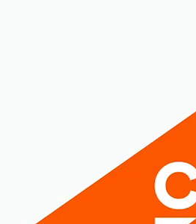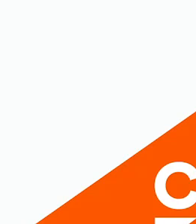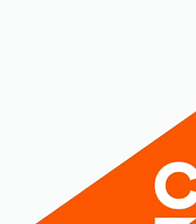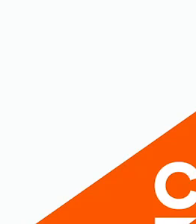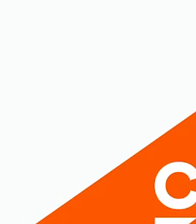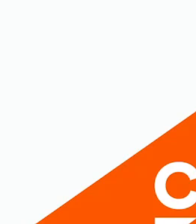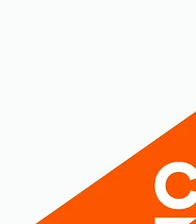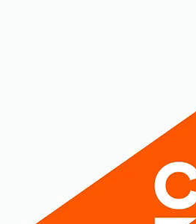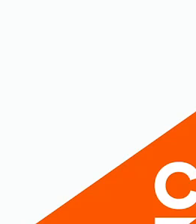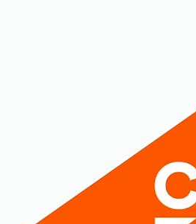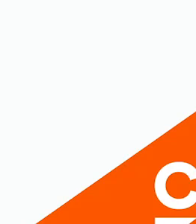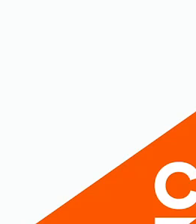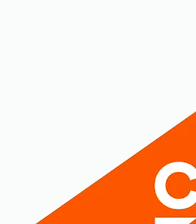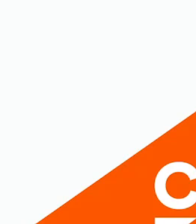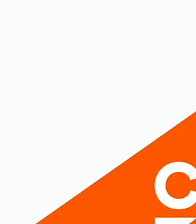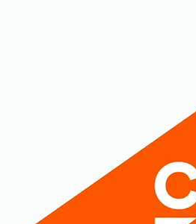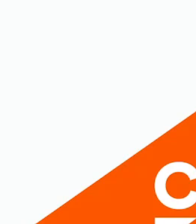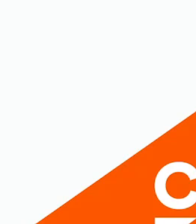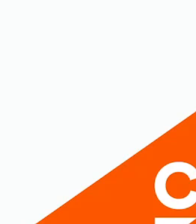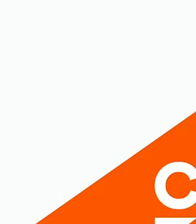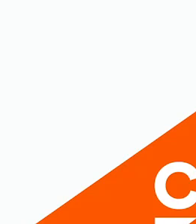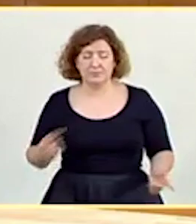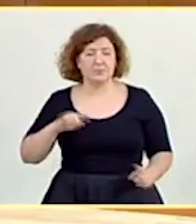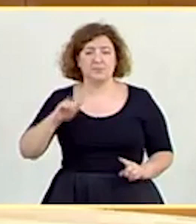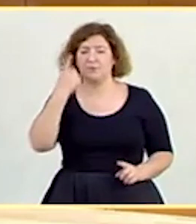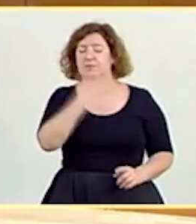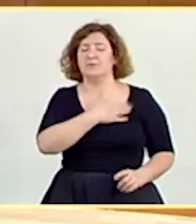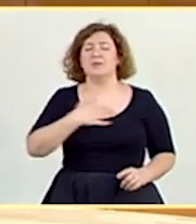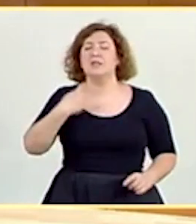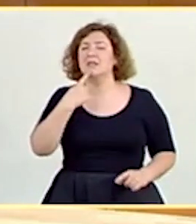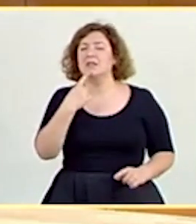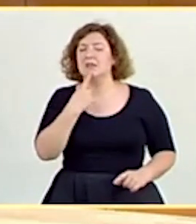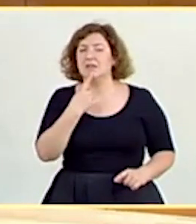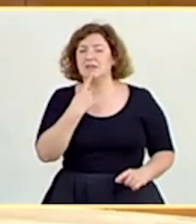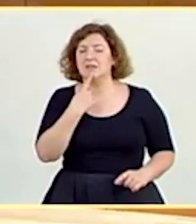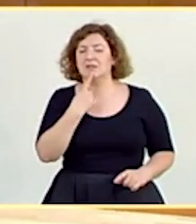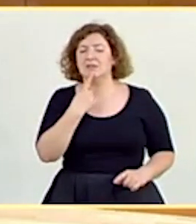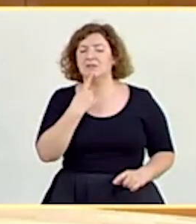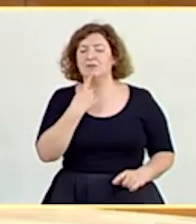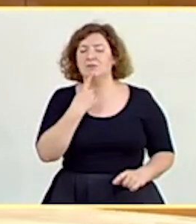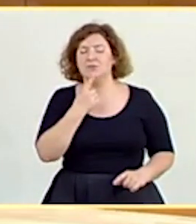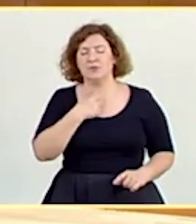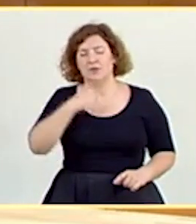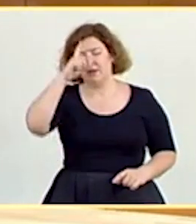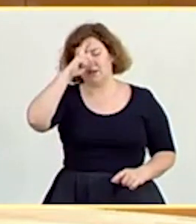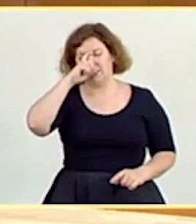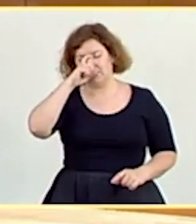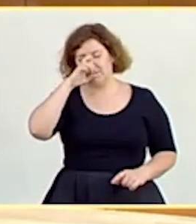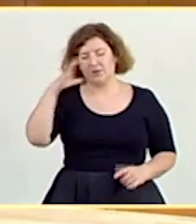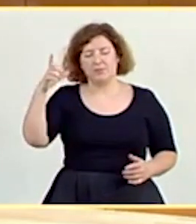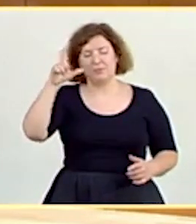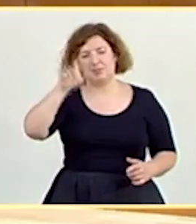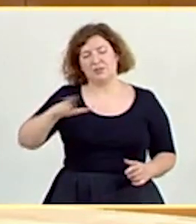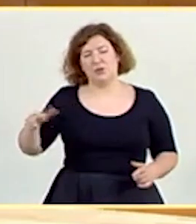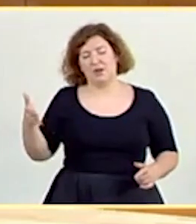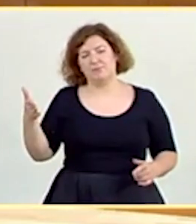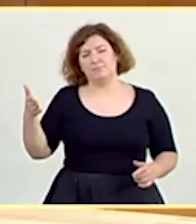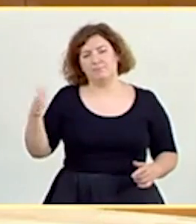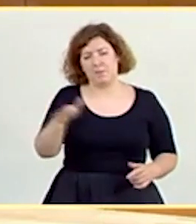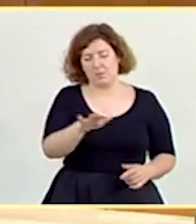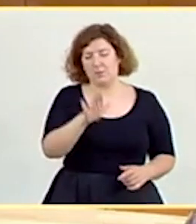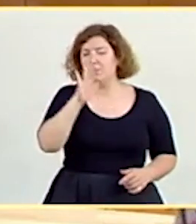Gracias, presidenta. En primer lugar, me gustaría dedicar un recuerdo a la memoria de todas aquellas personas